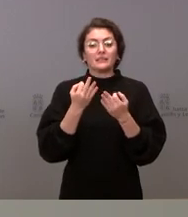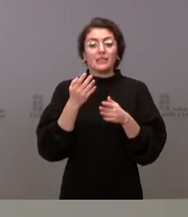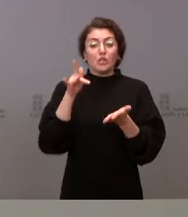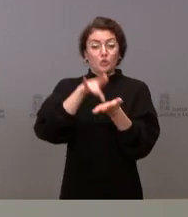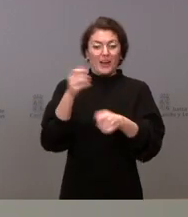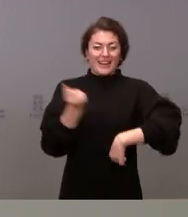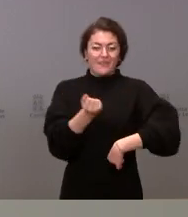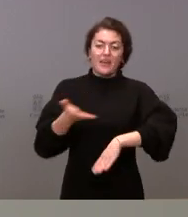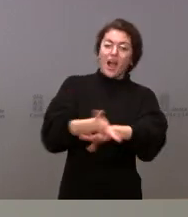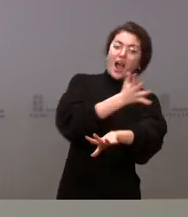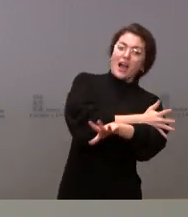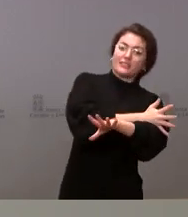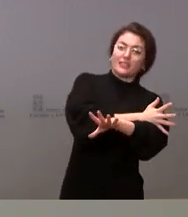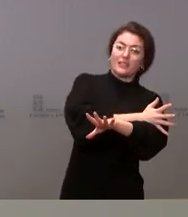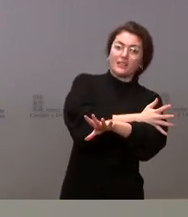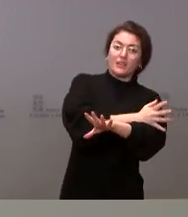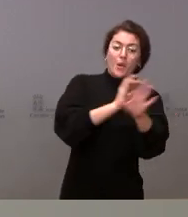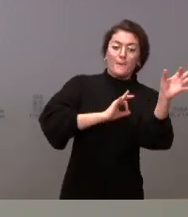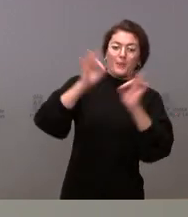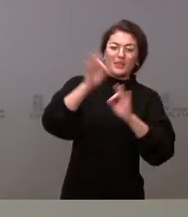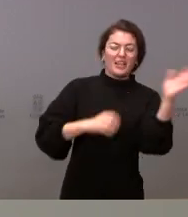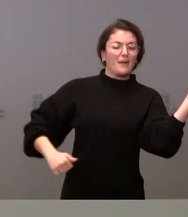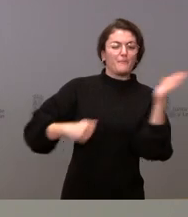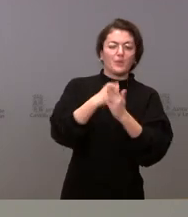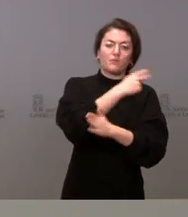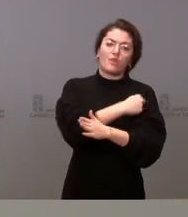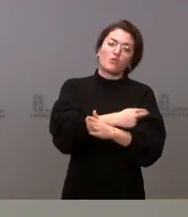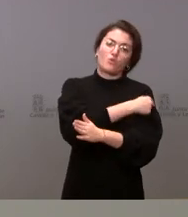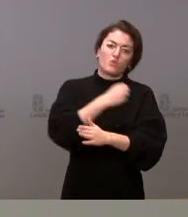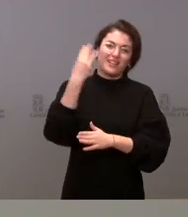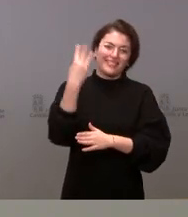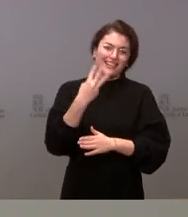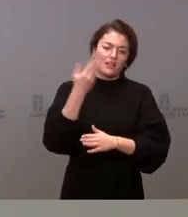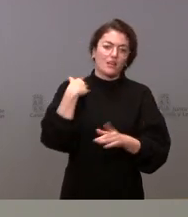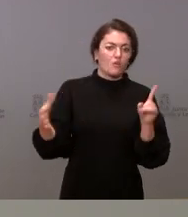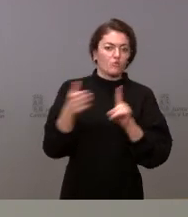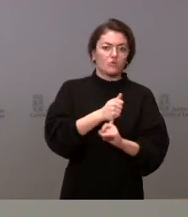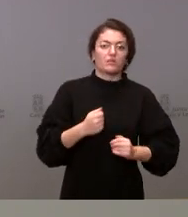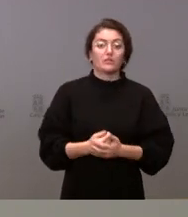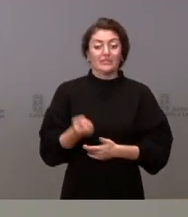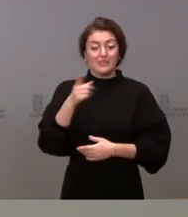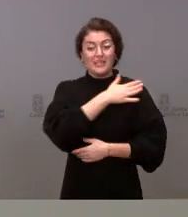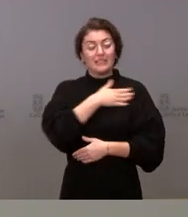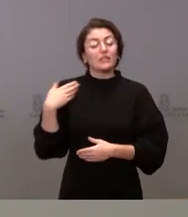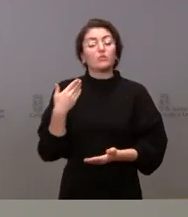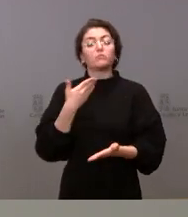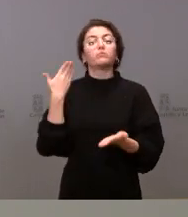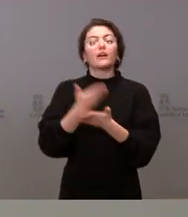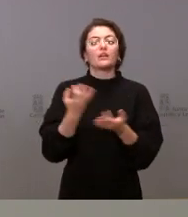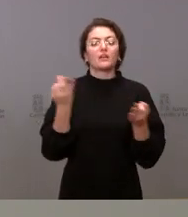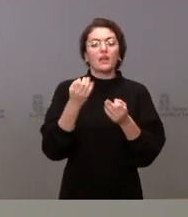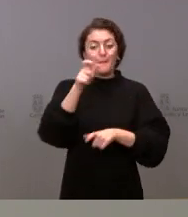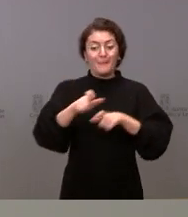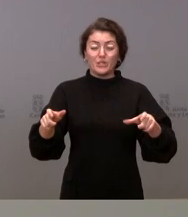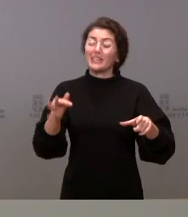porcentaje máximo de estas personas que estén con su tercera dosis. Pero también quiero hacer un llamamiento a aquellas personas que